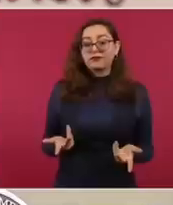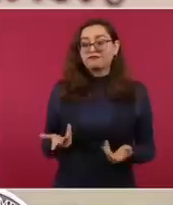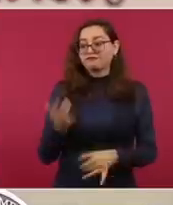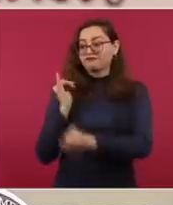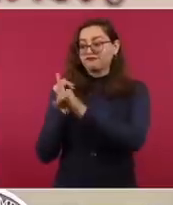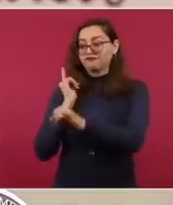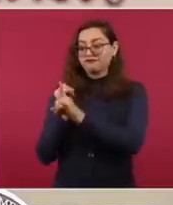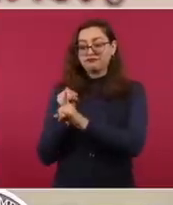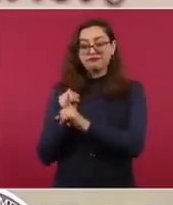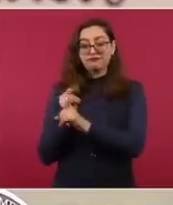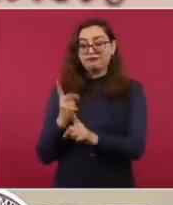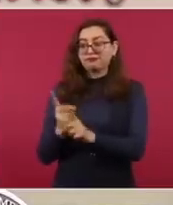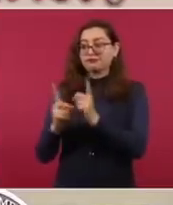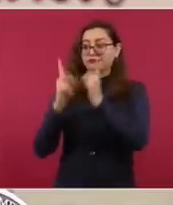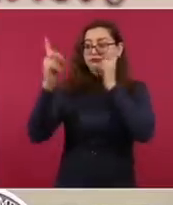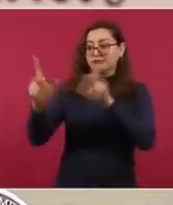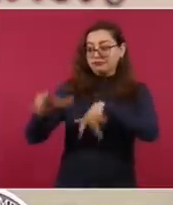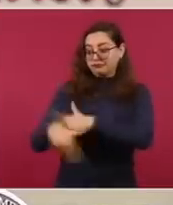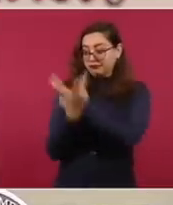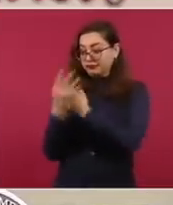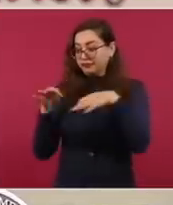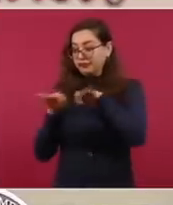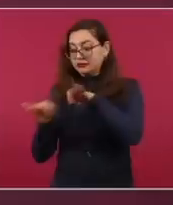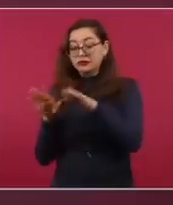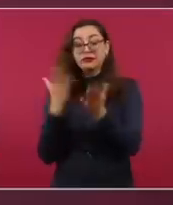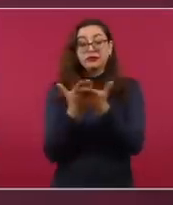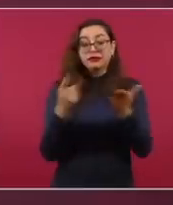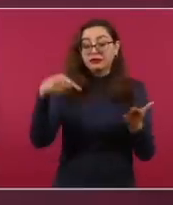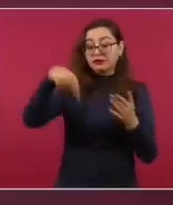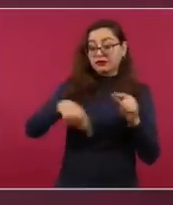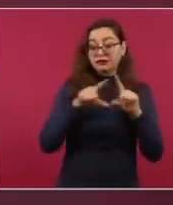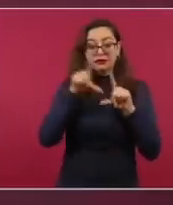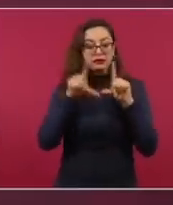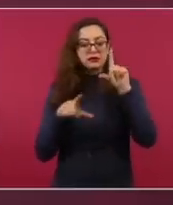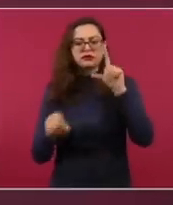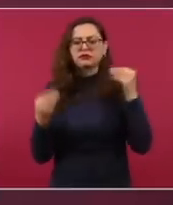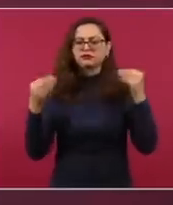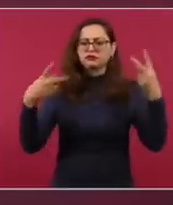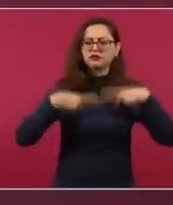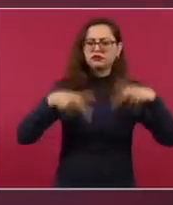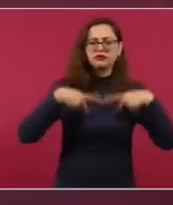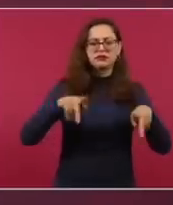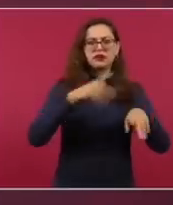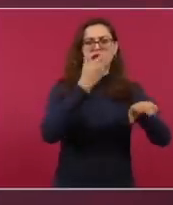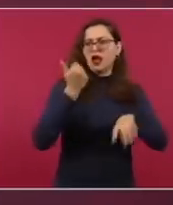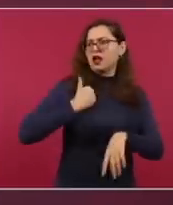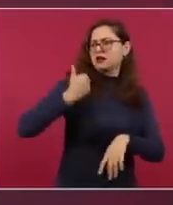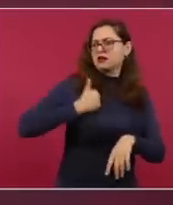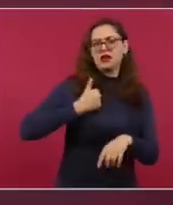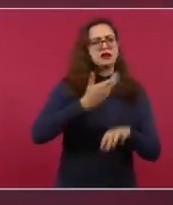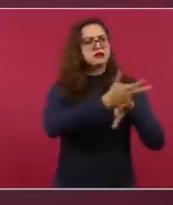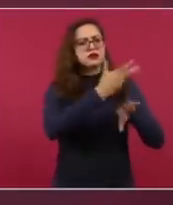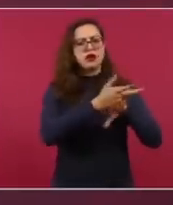crecientemente del Canadá, y también requerimos facilitar su presencia en nuestro país. Entonces,